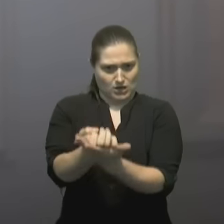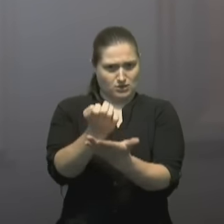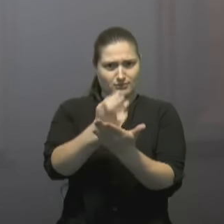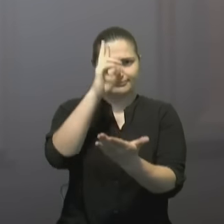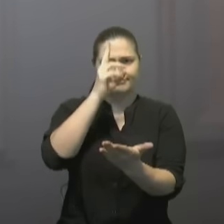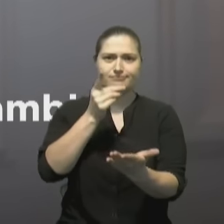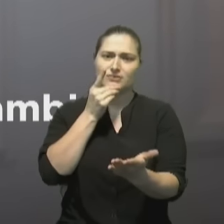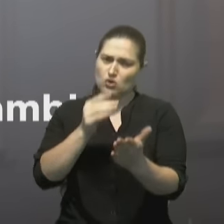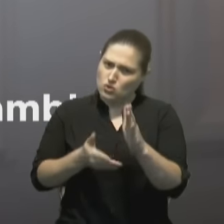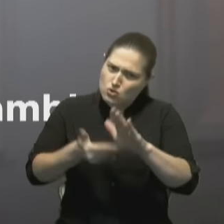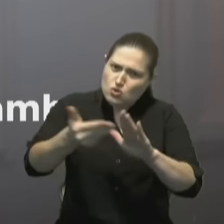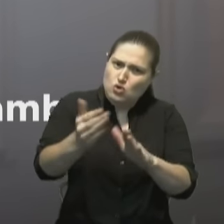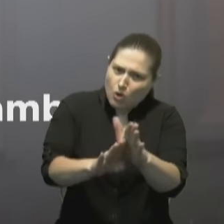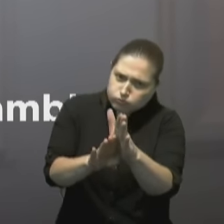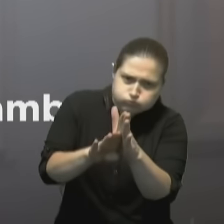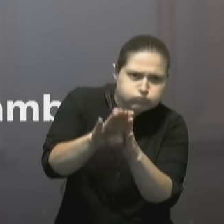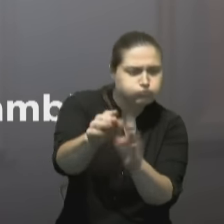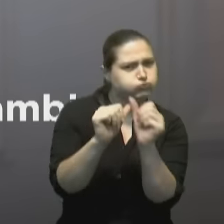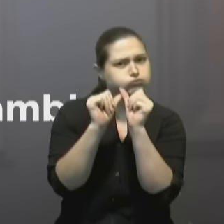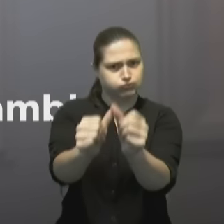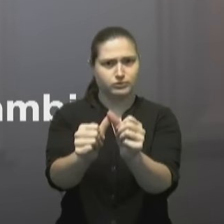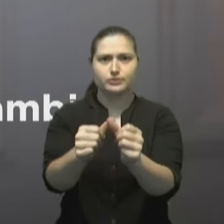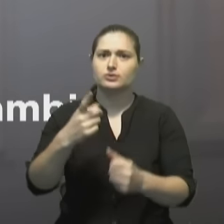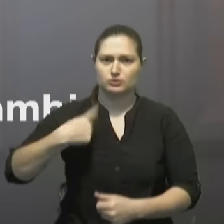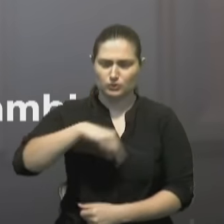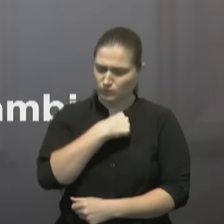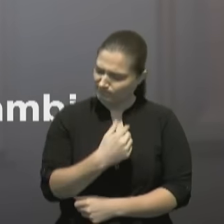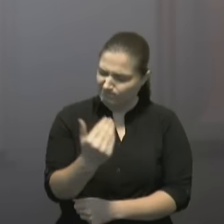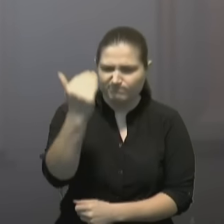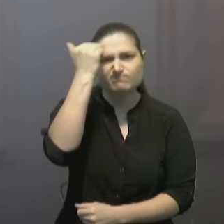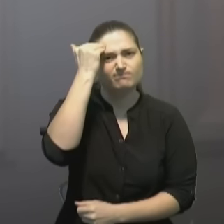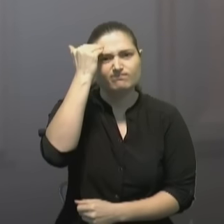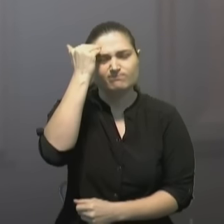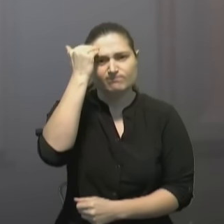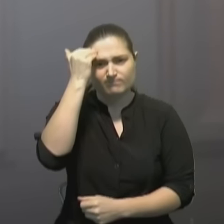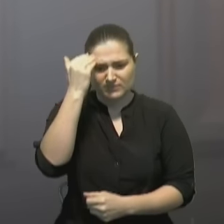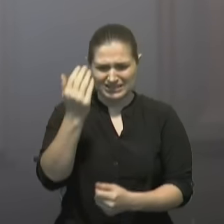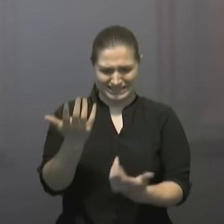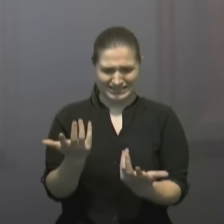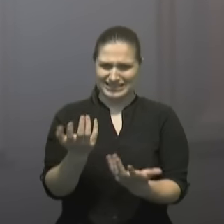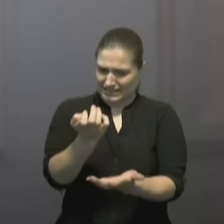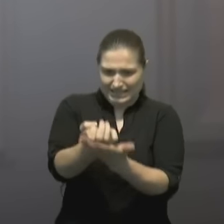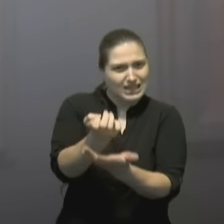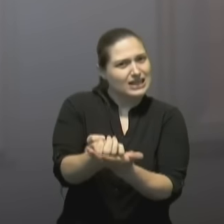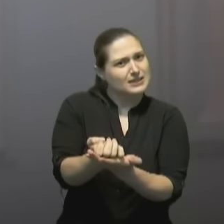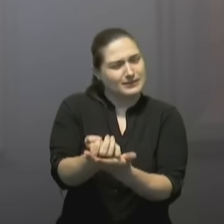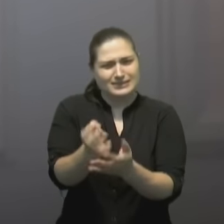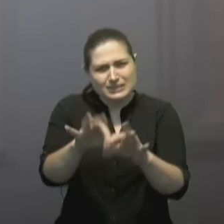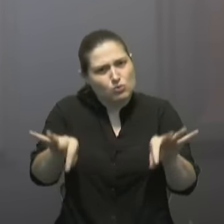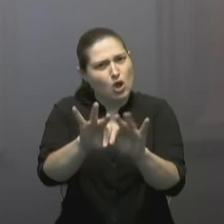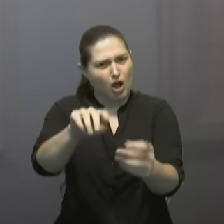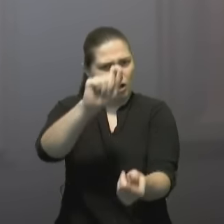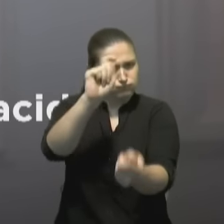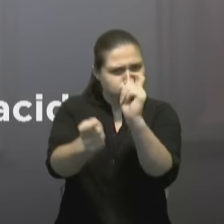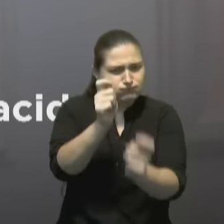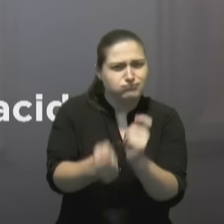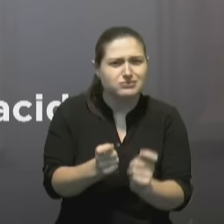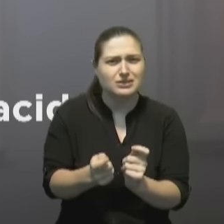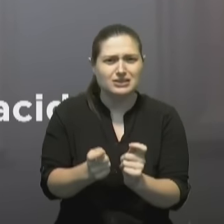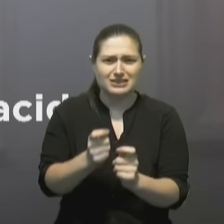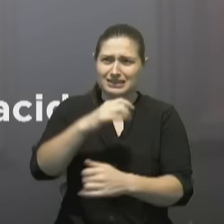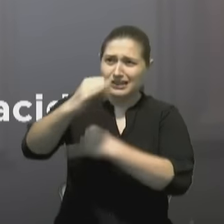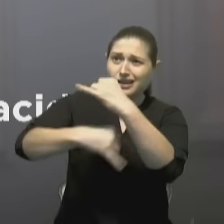dominicana. Lo hicimos convencidos de la necesidad de un cambio estructural que redujera la dependencia del